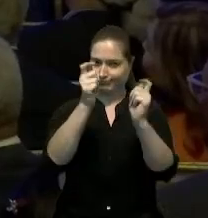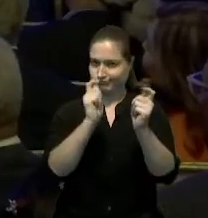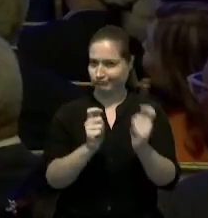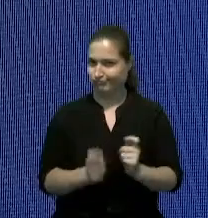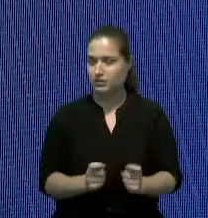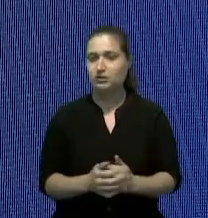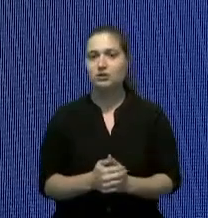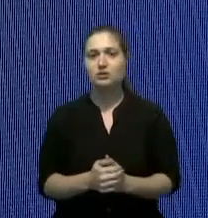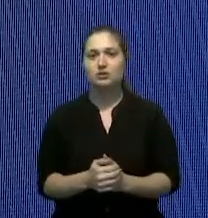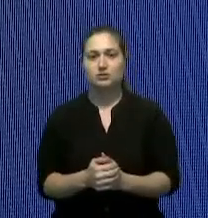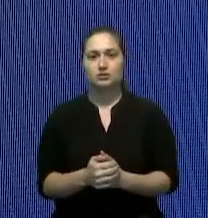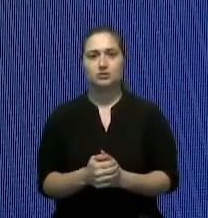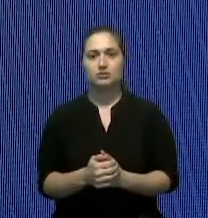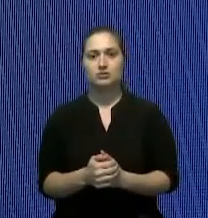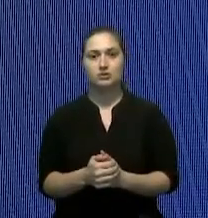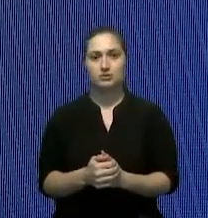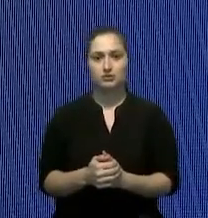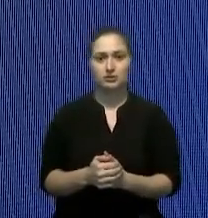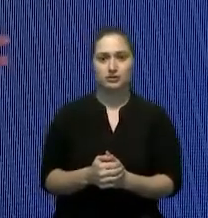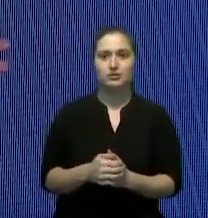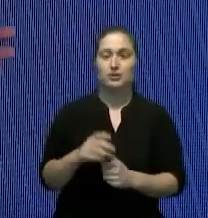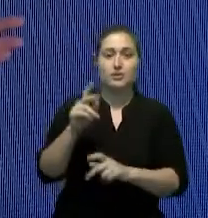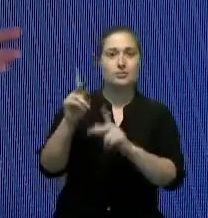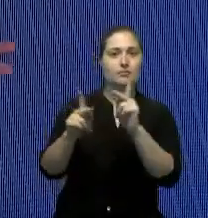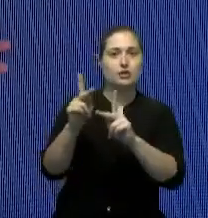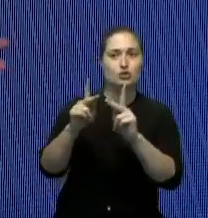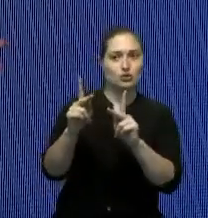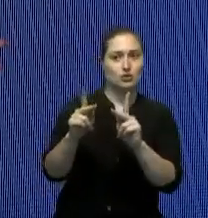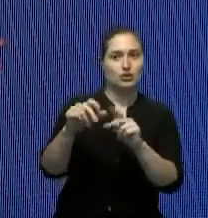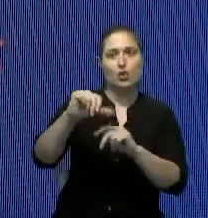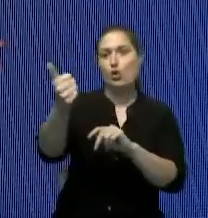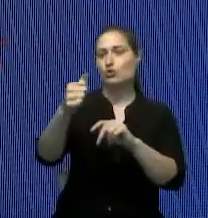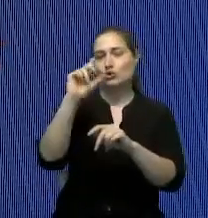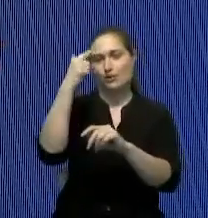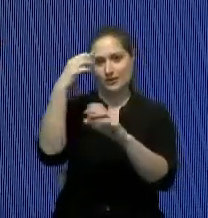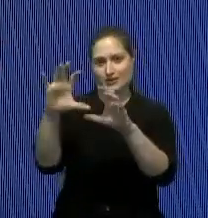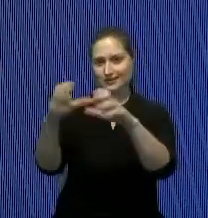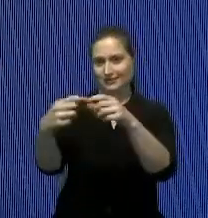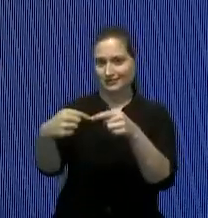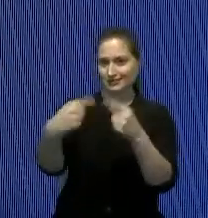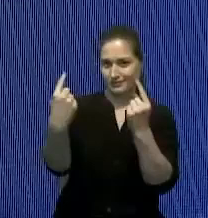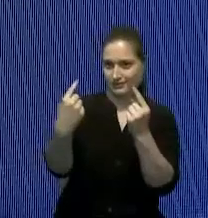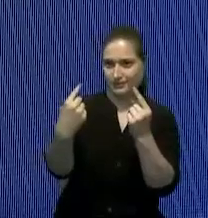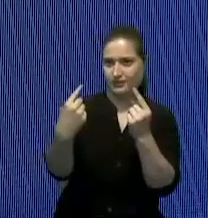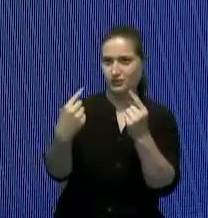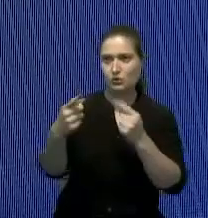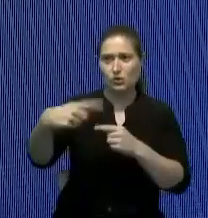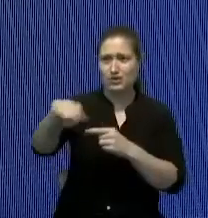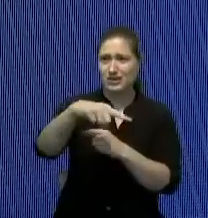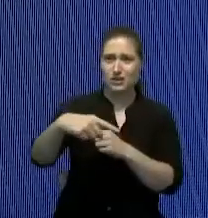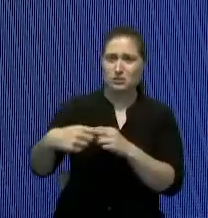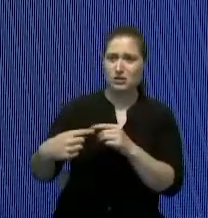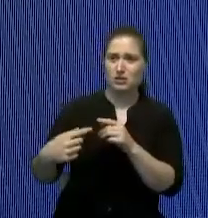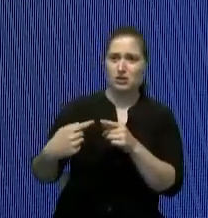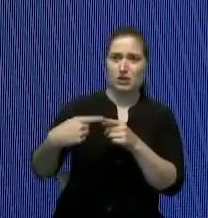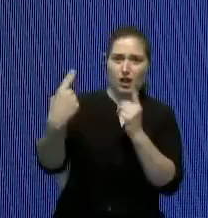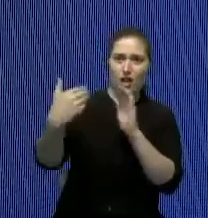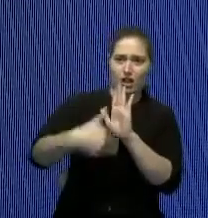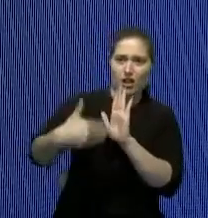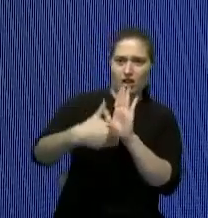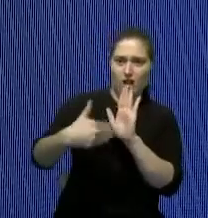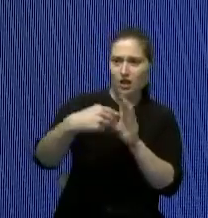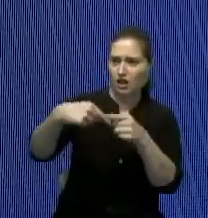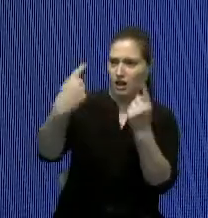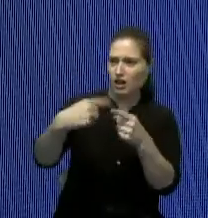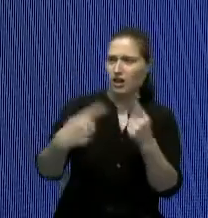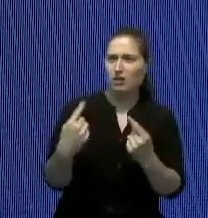le digo a los amigos de la oposición no se opongan a todo o sea porque entonces hasta pierden credibilidad